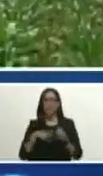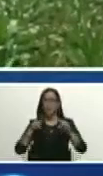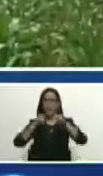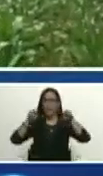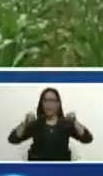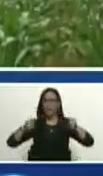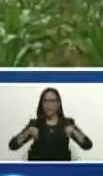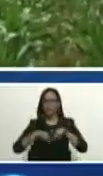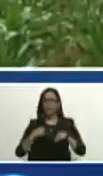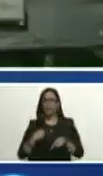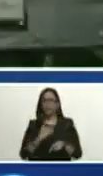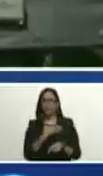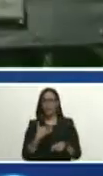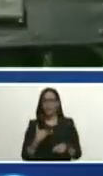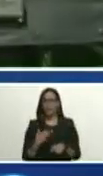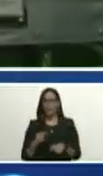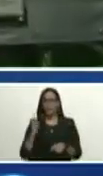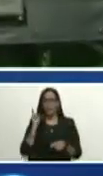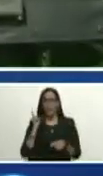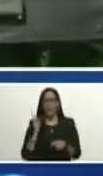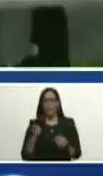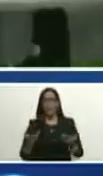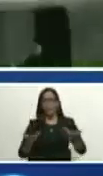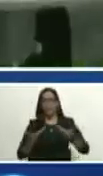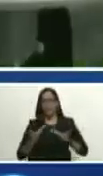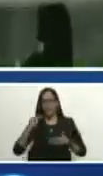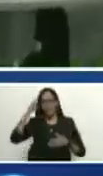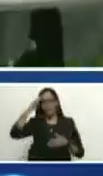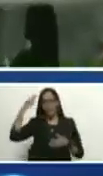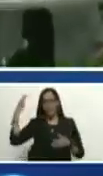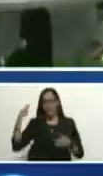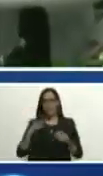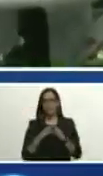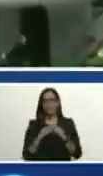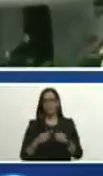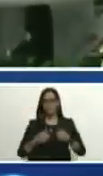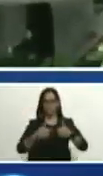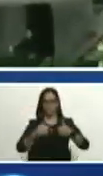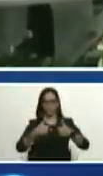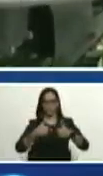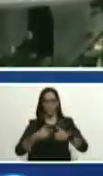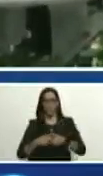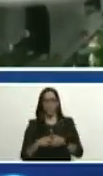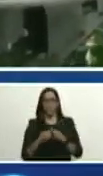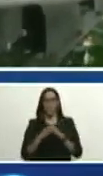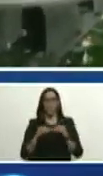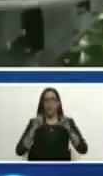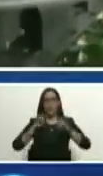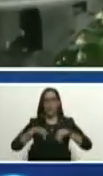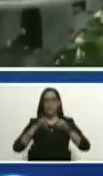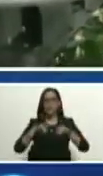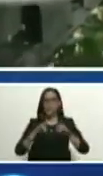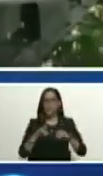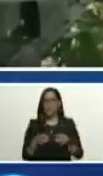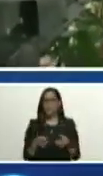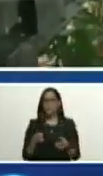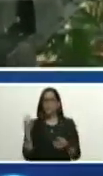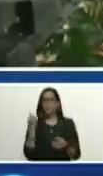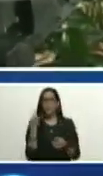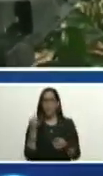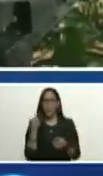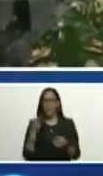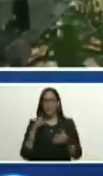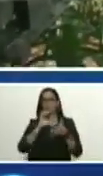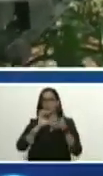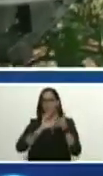quiero, bueno, que él nos dé su reflexión de todo este esfuerzo, porque no es solo la semilla, no es solo el insumo, la